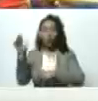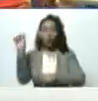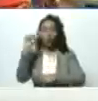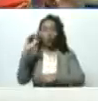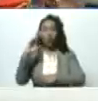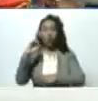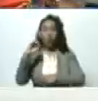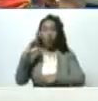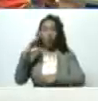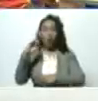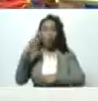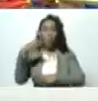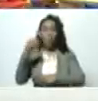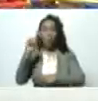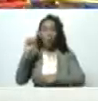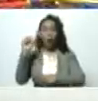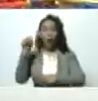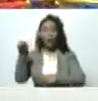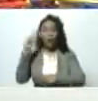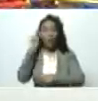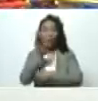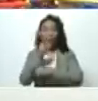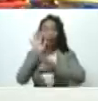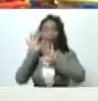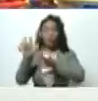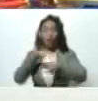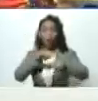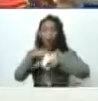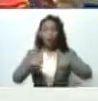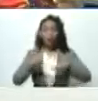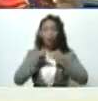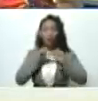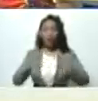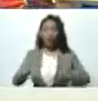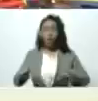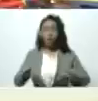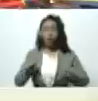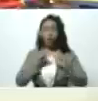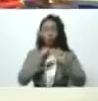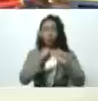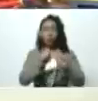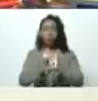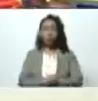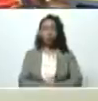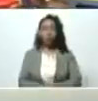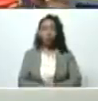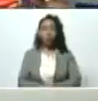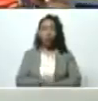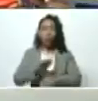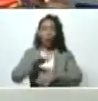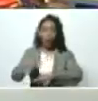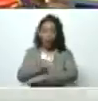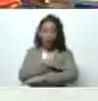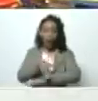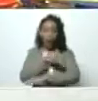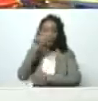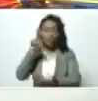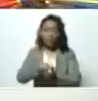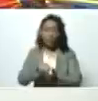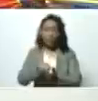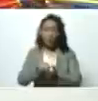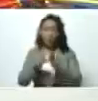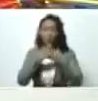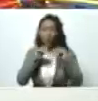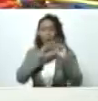bueno así debe ser la coordinación permanente permanente por la calle del medio a Arriaza